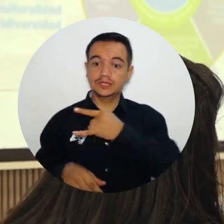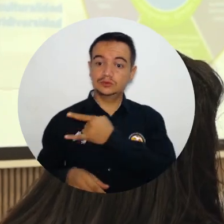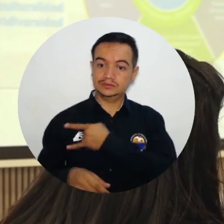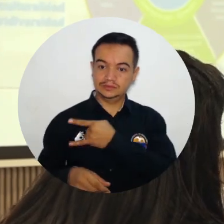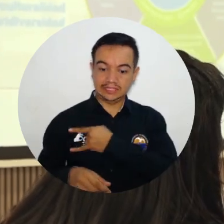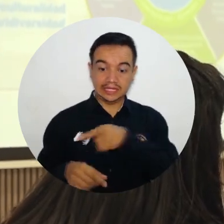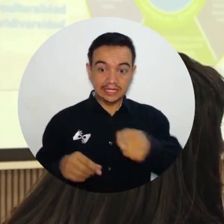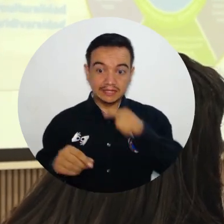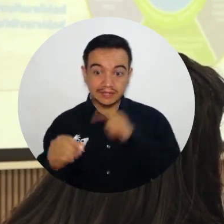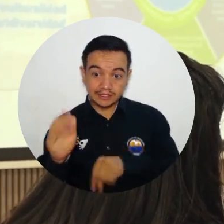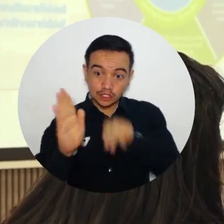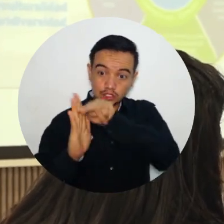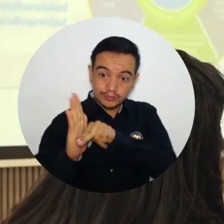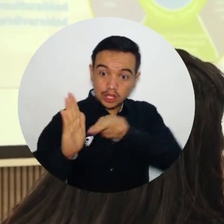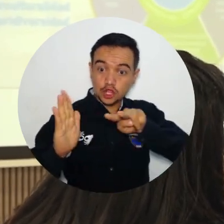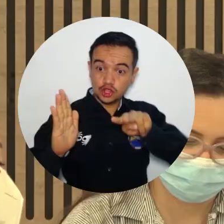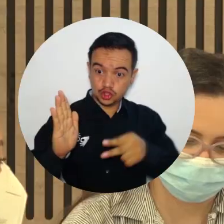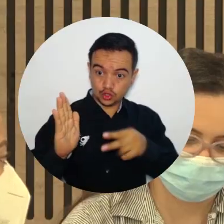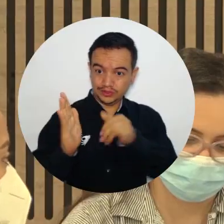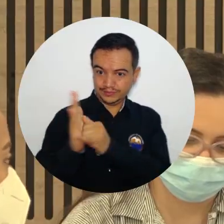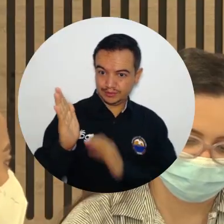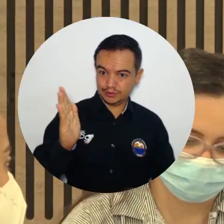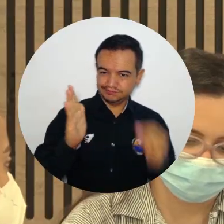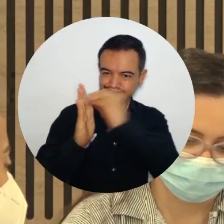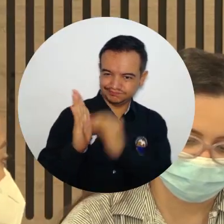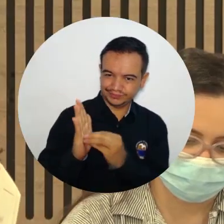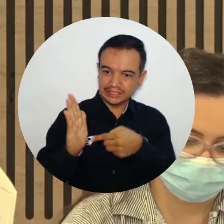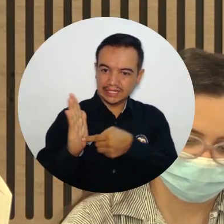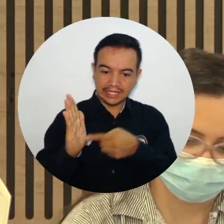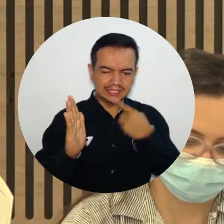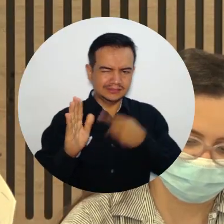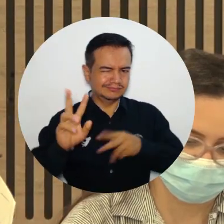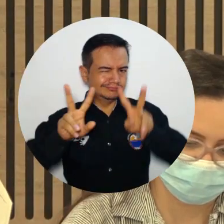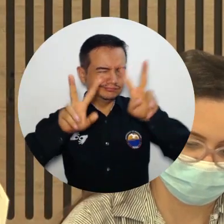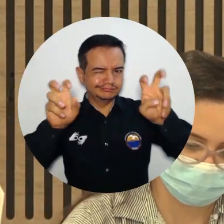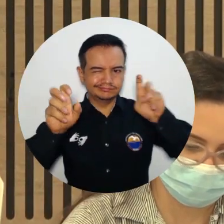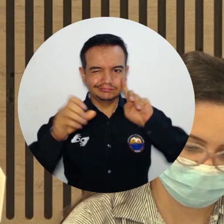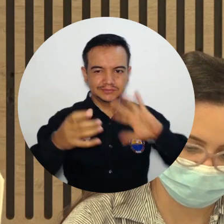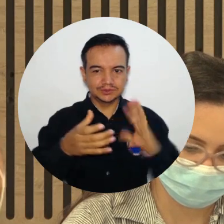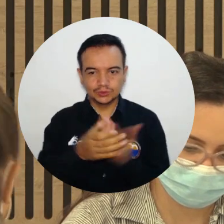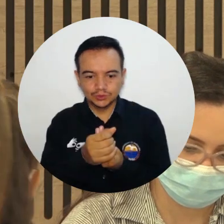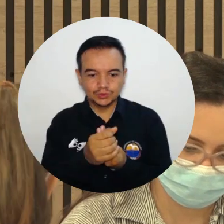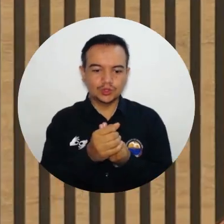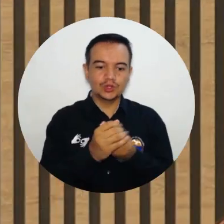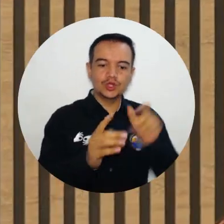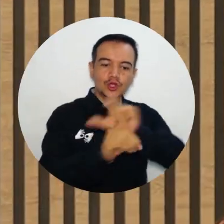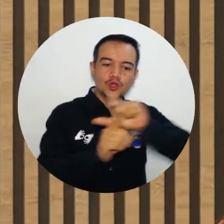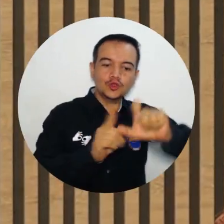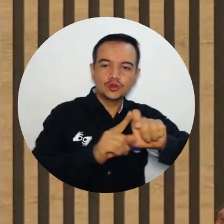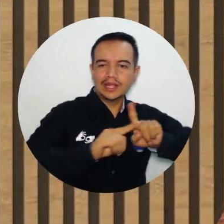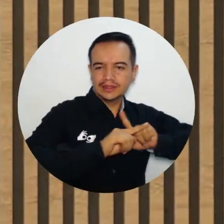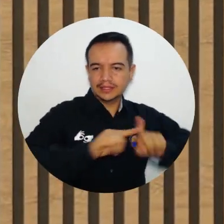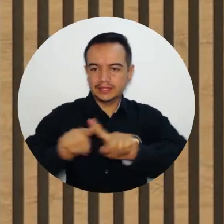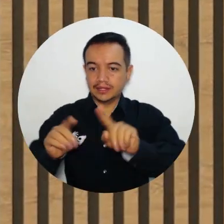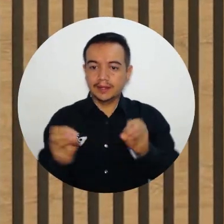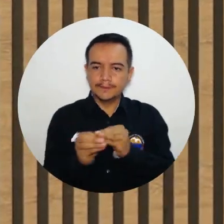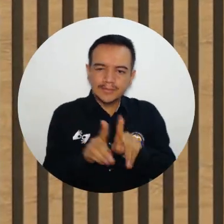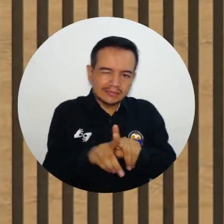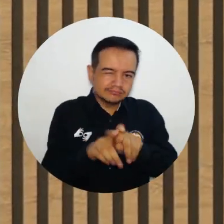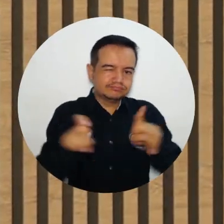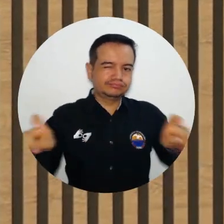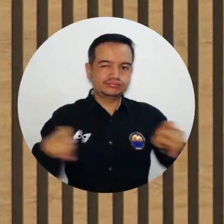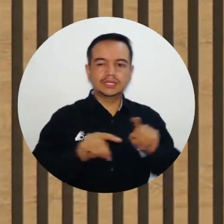en ese pilar, que es el número dos que hemos socializado en el momento, que habla mucho sobre la inclusión, sobre la interculturalidad y la